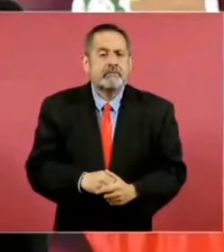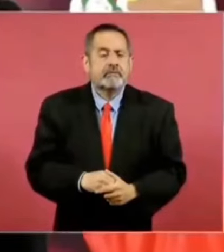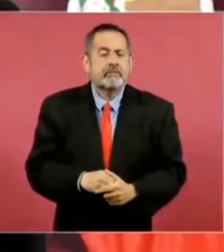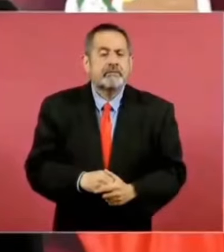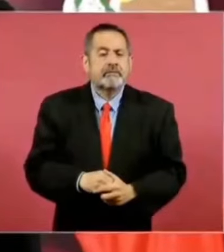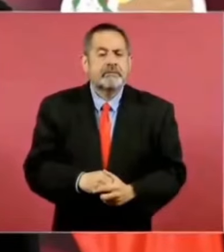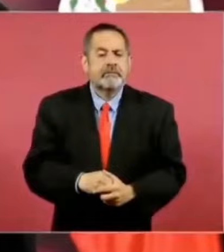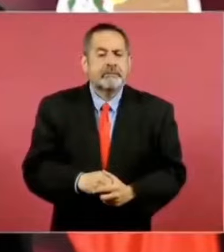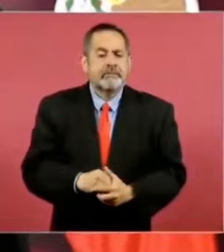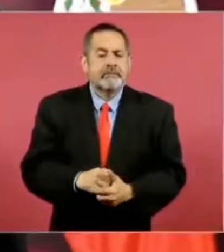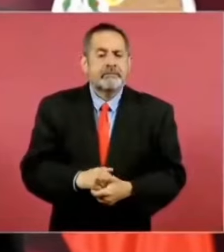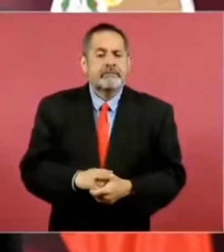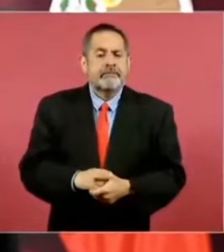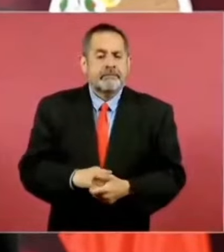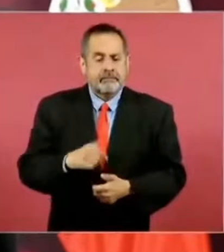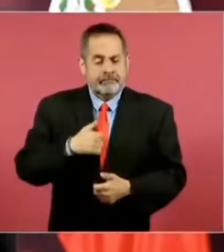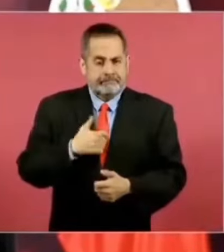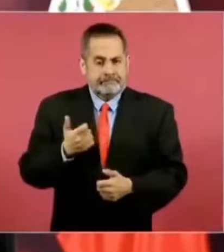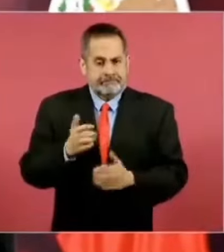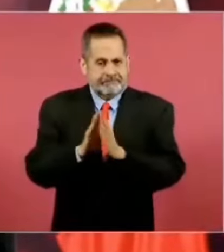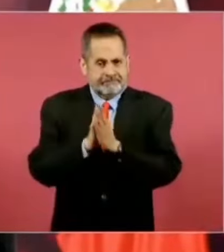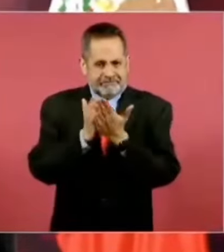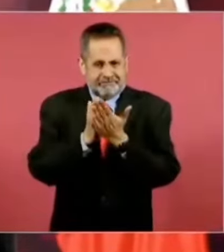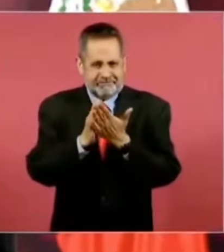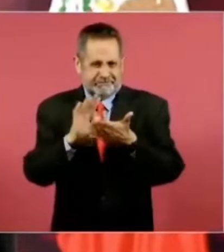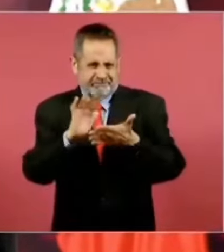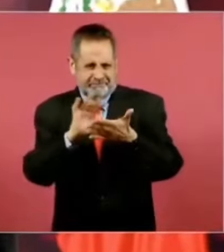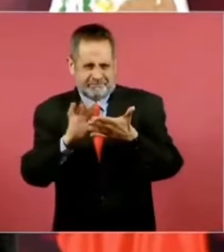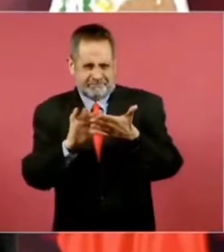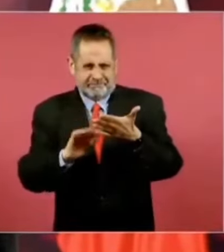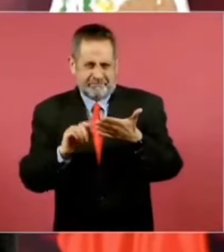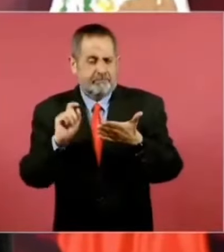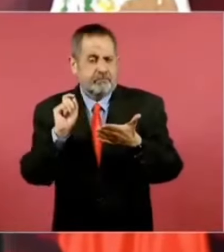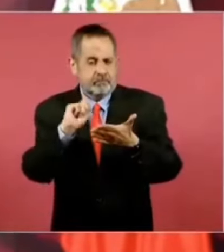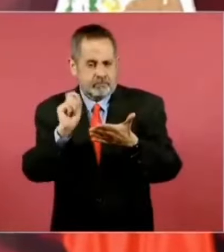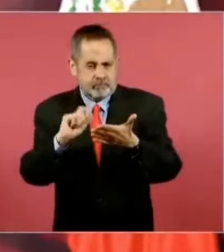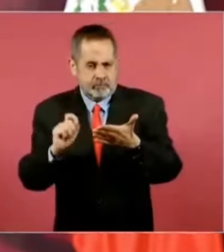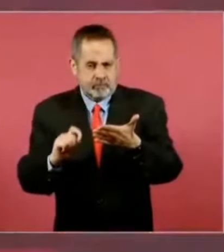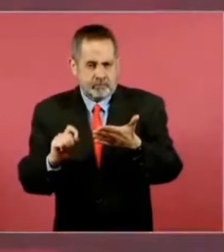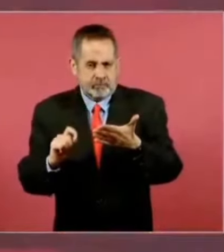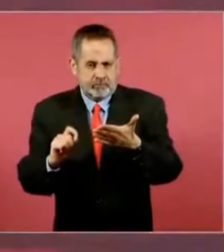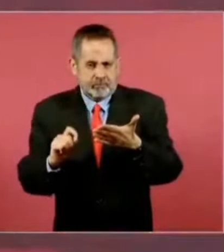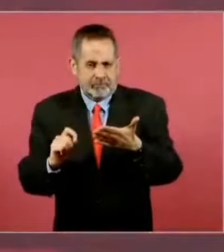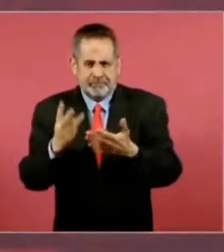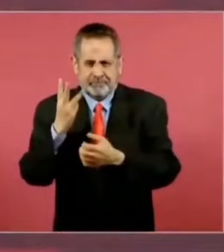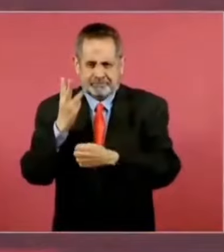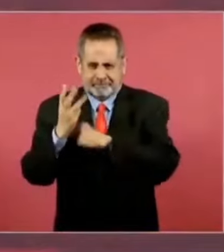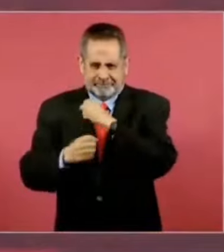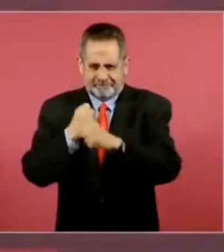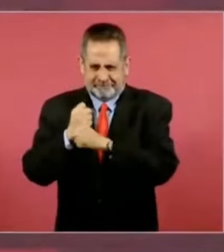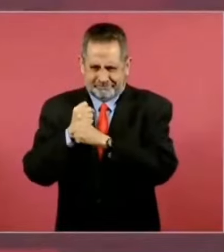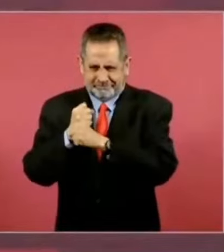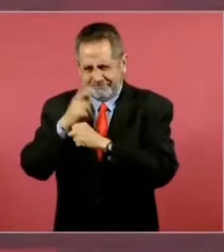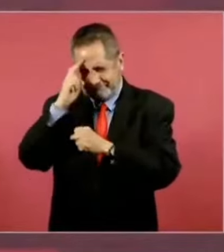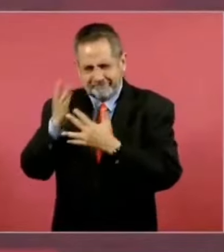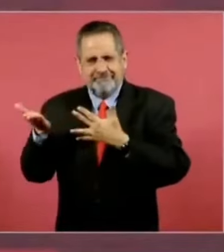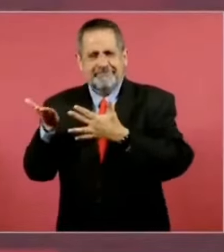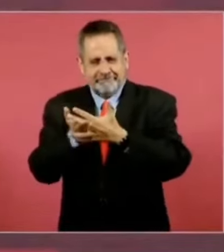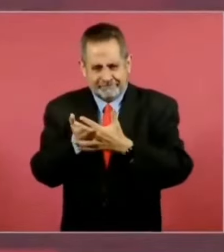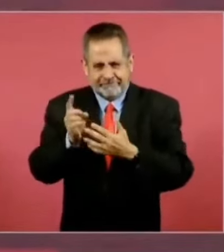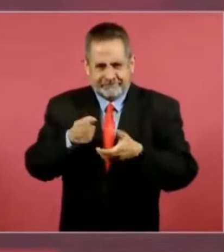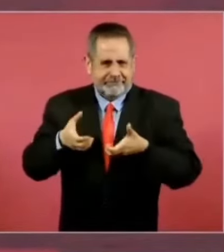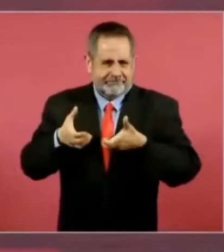Hice el libro de los tres años, La mitad del camino,